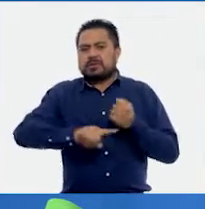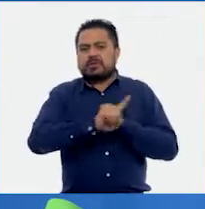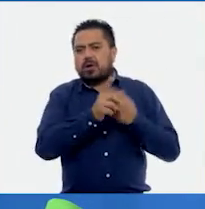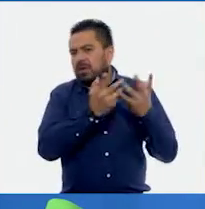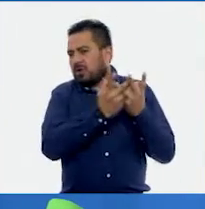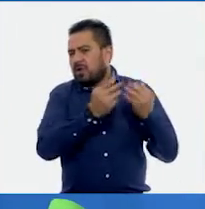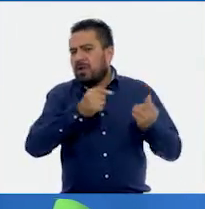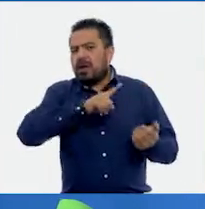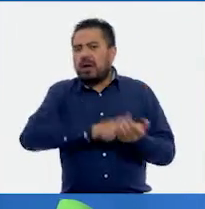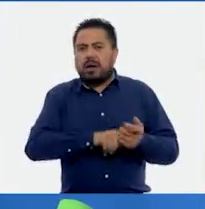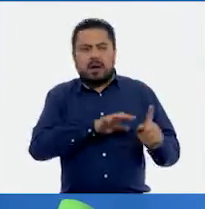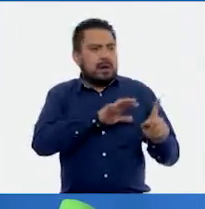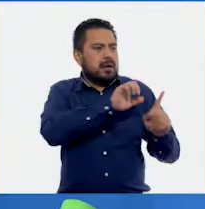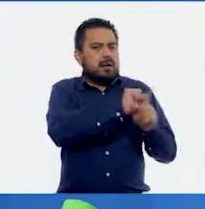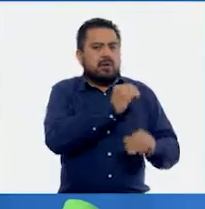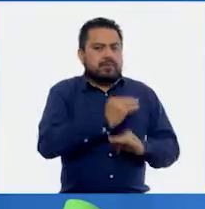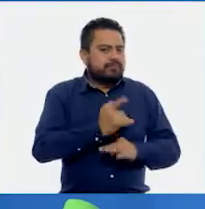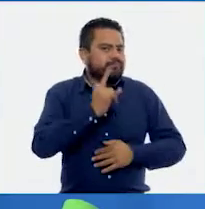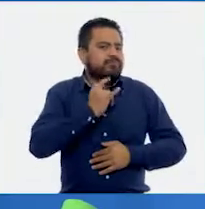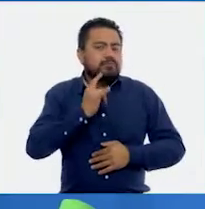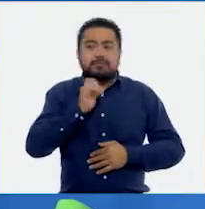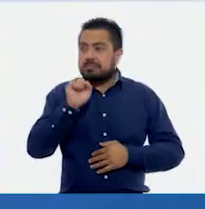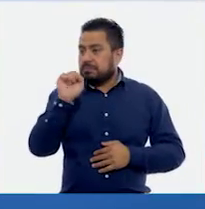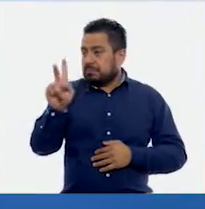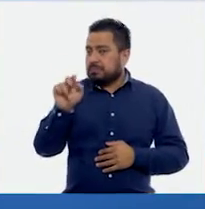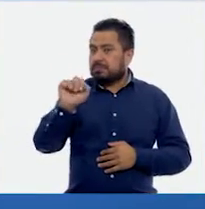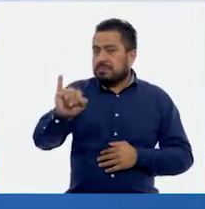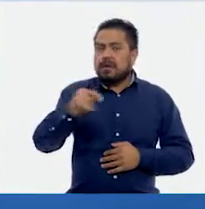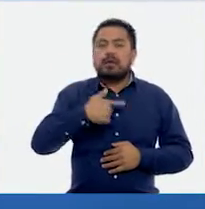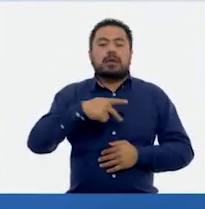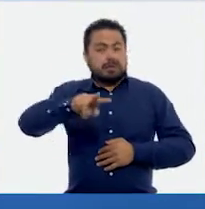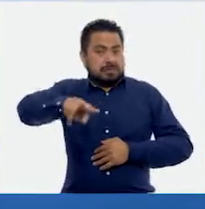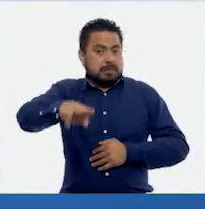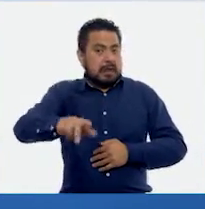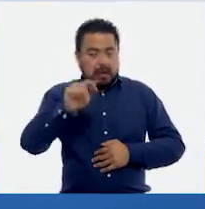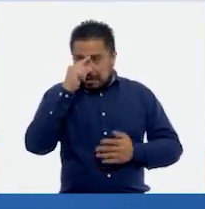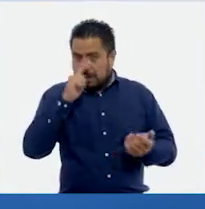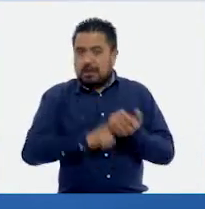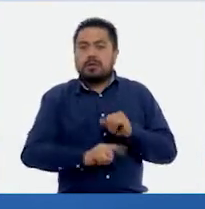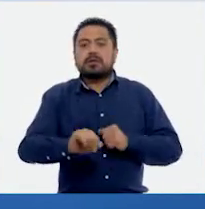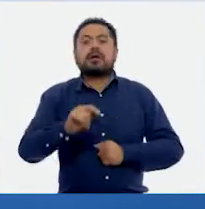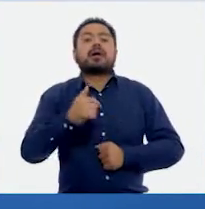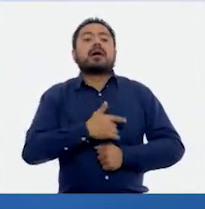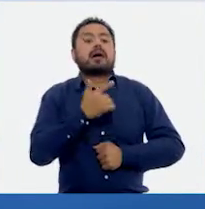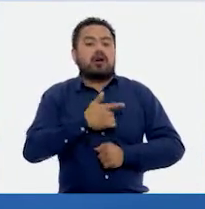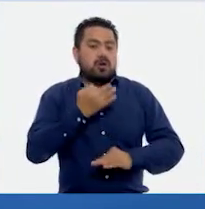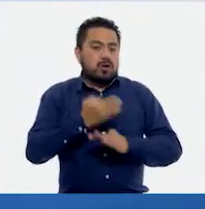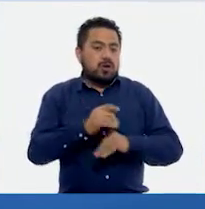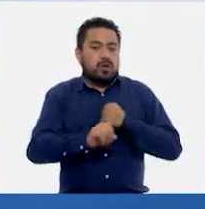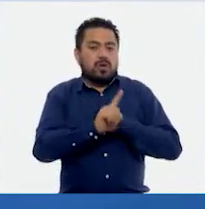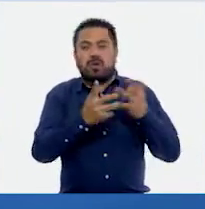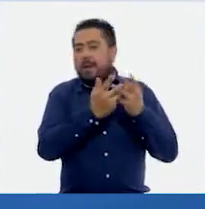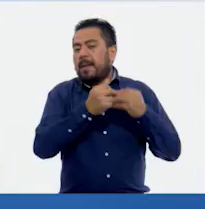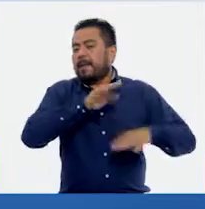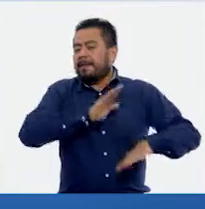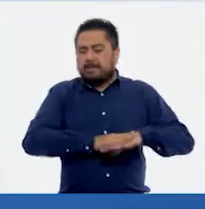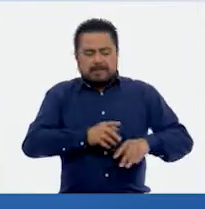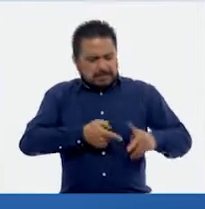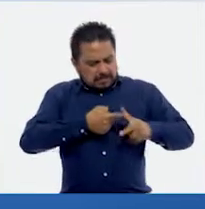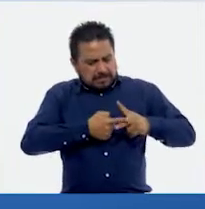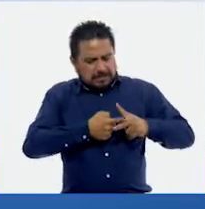problema de nuestro desafío, ¿cierto? Pues yo la verdad también lo creería, María. Pero ¿qué te parece si resolvemos un problema